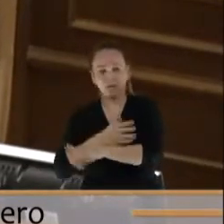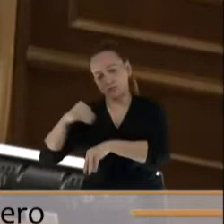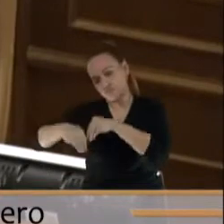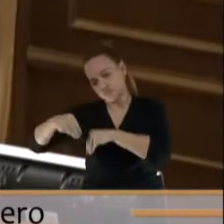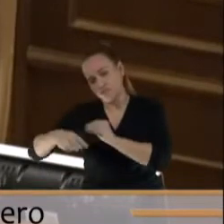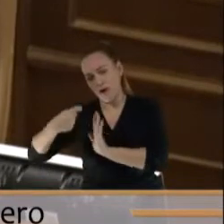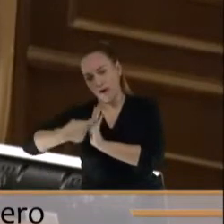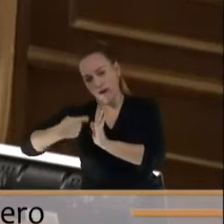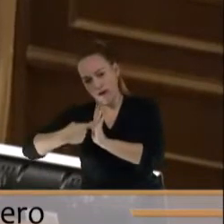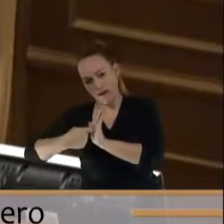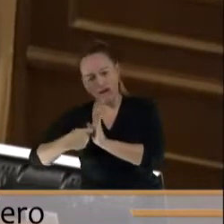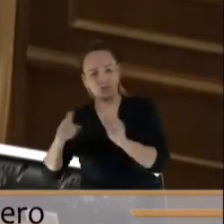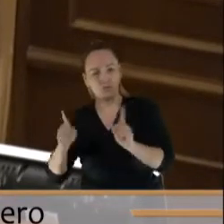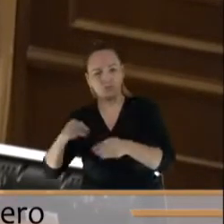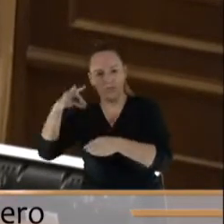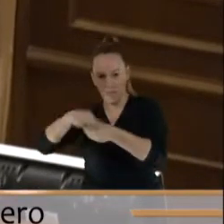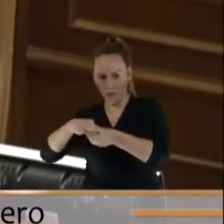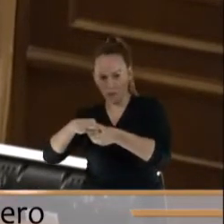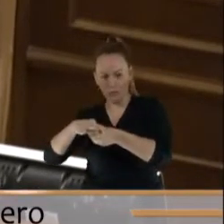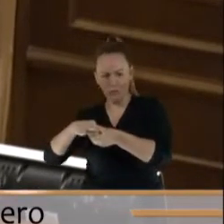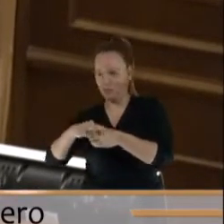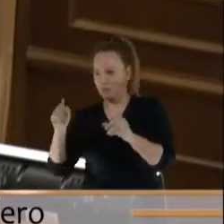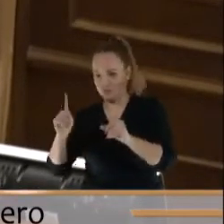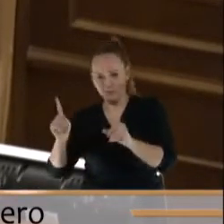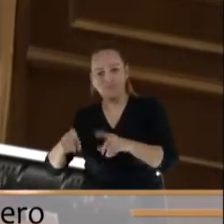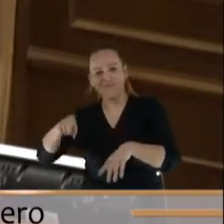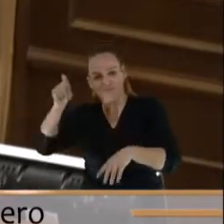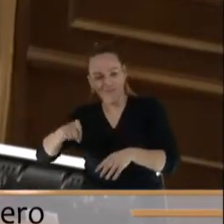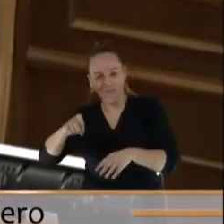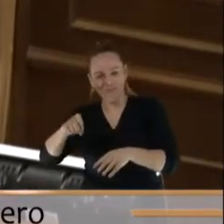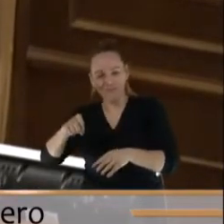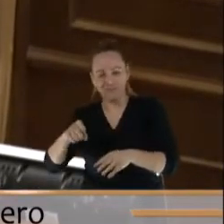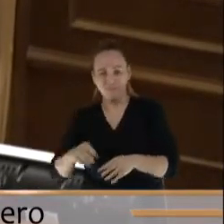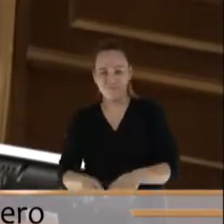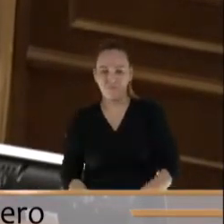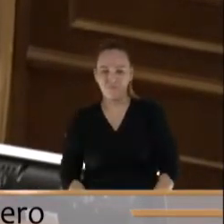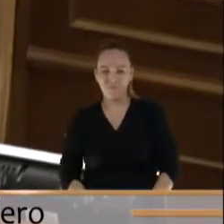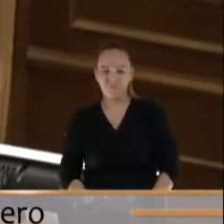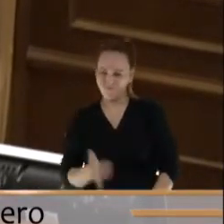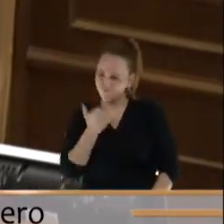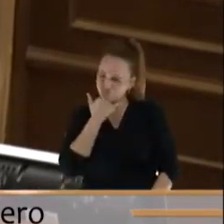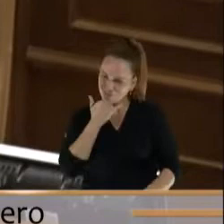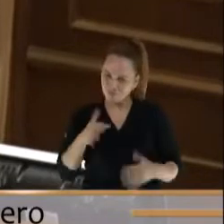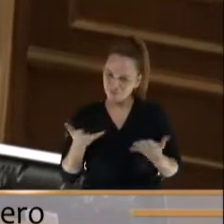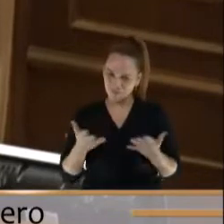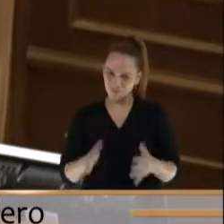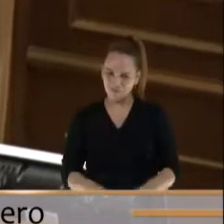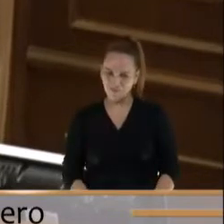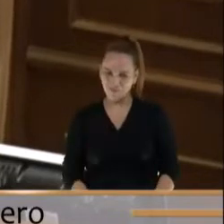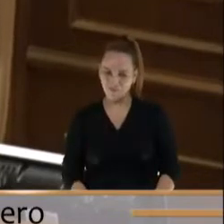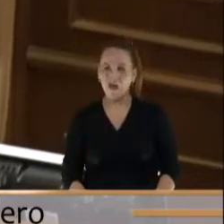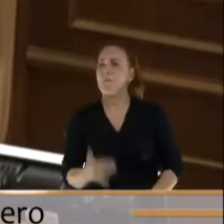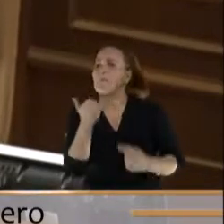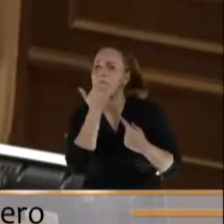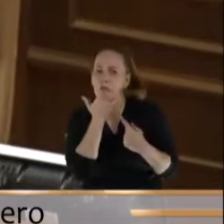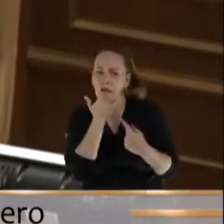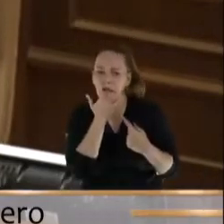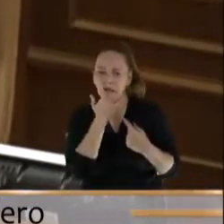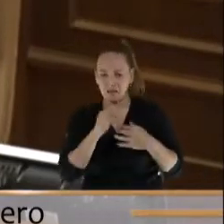para votar no para modificar pero qué tal eso con qué error